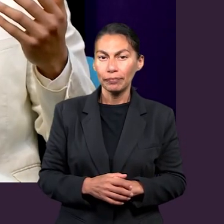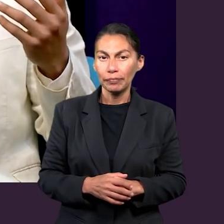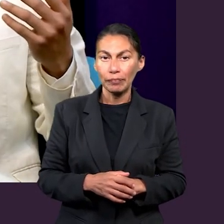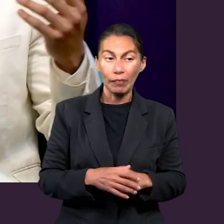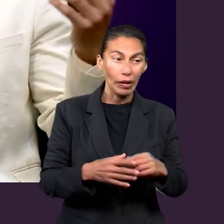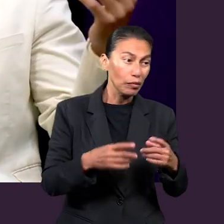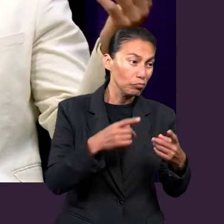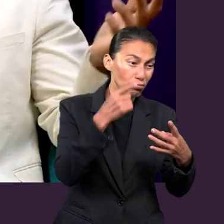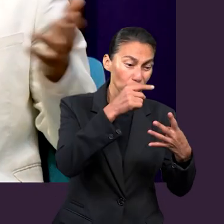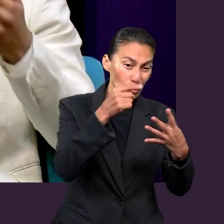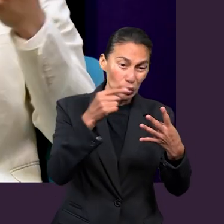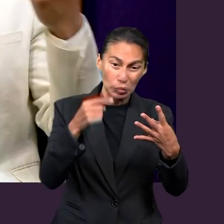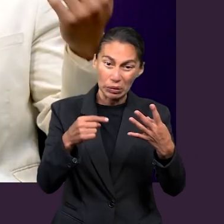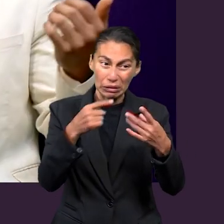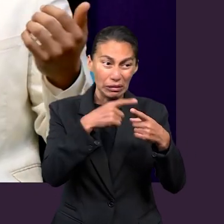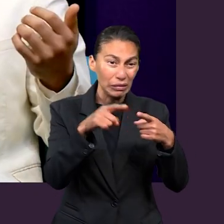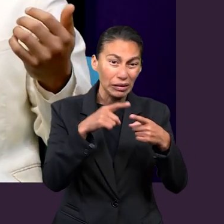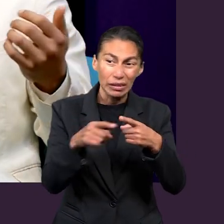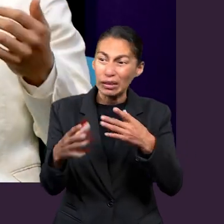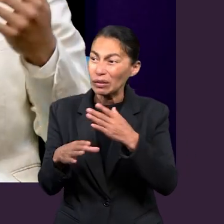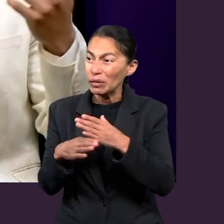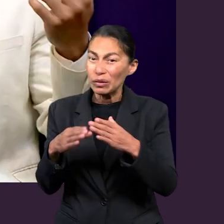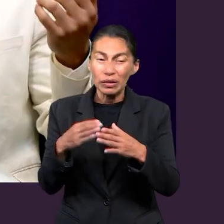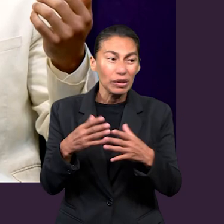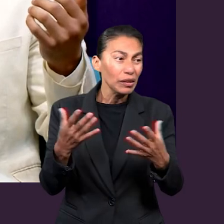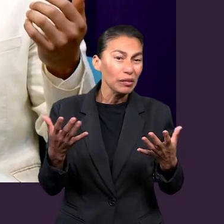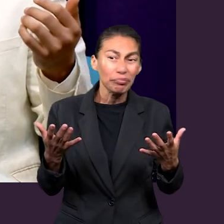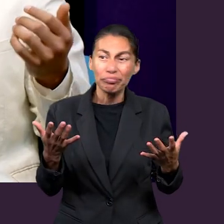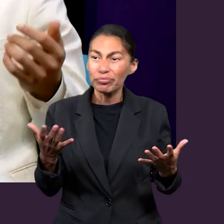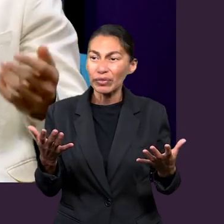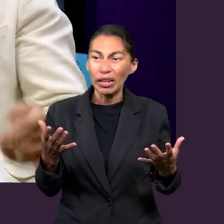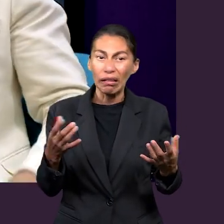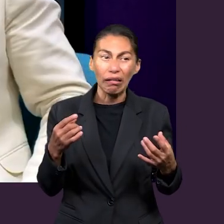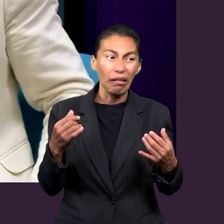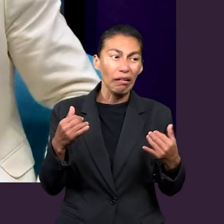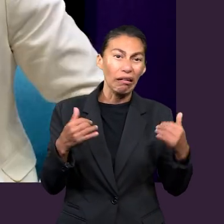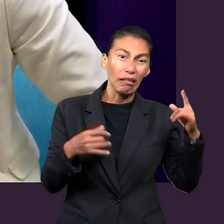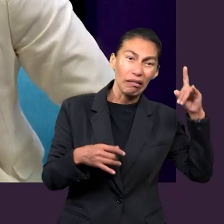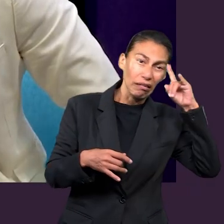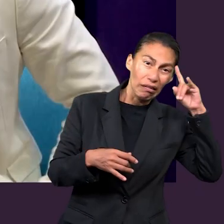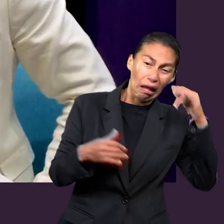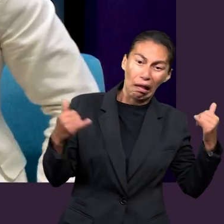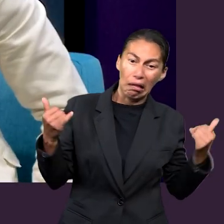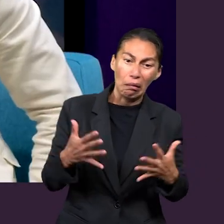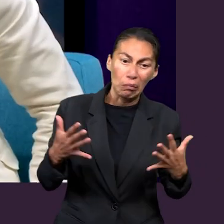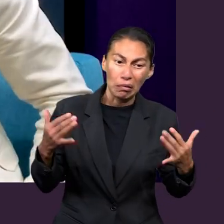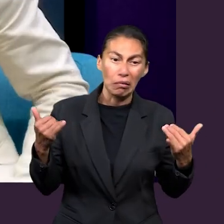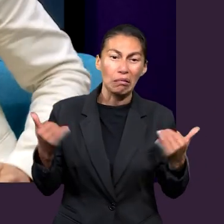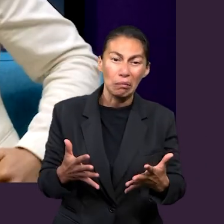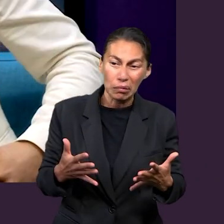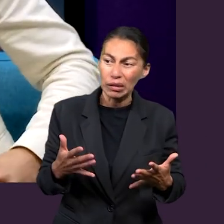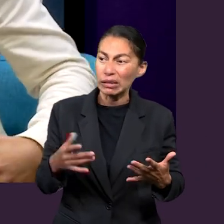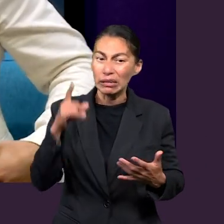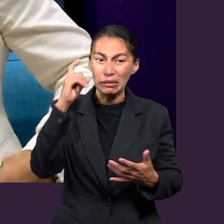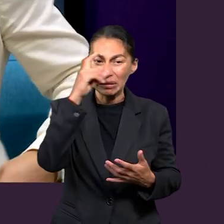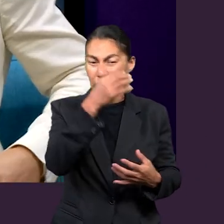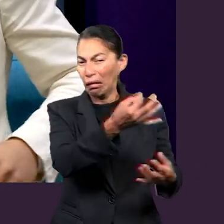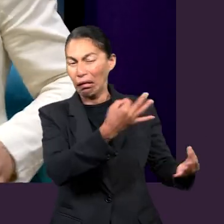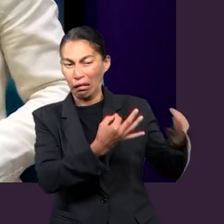situaciones que nos rodean, la cantidad de trampas que el enemigo nos pone actualmente.